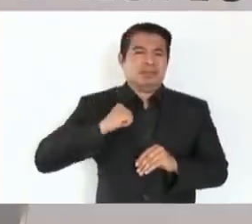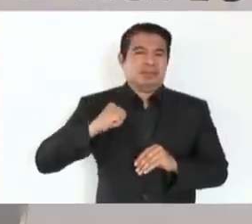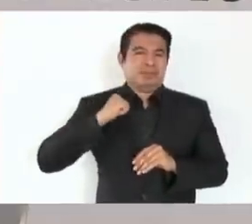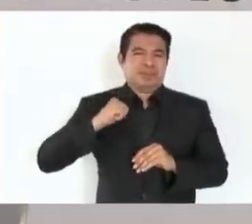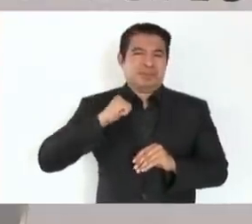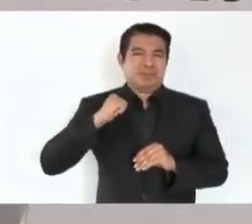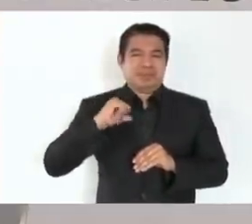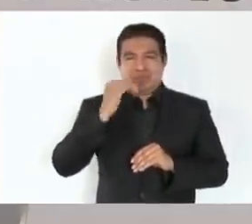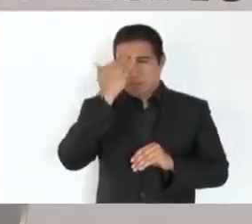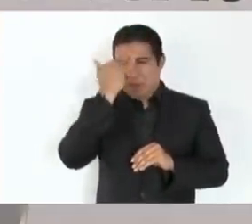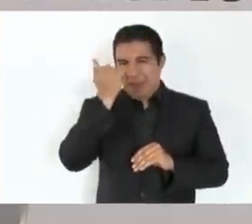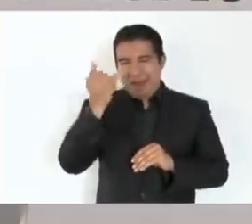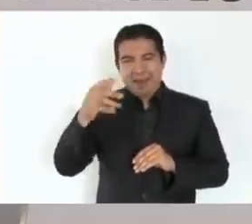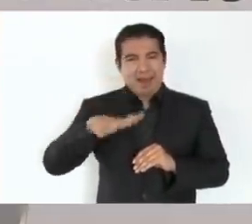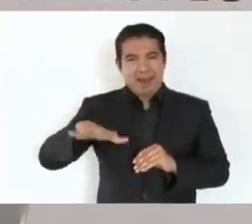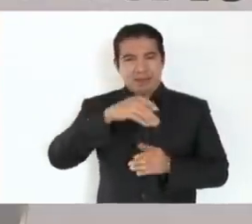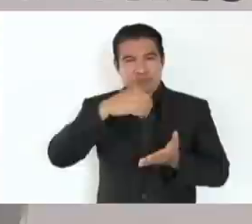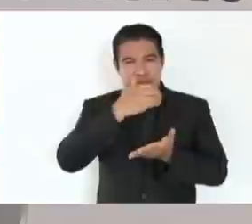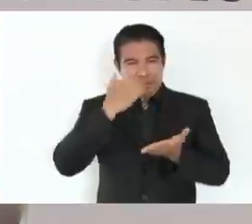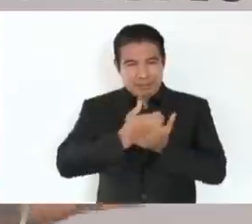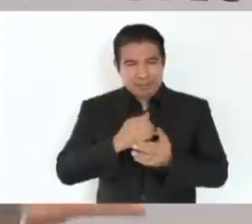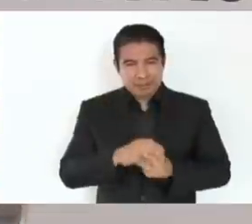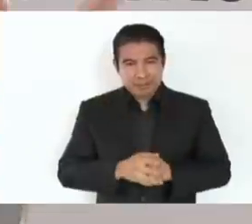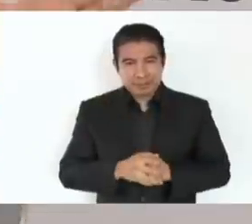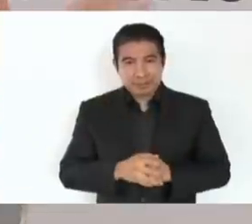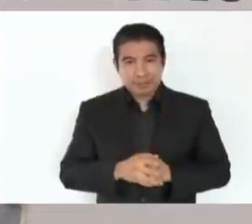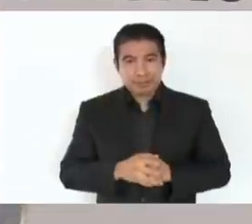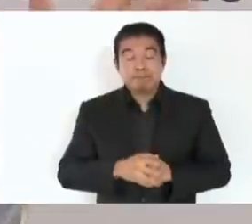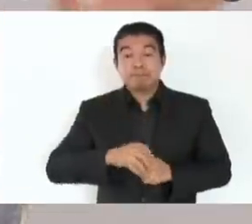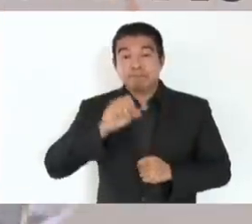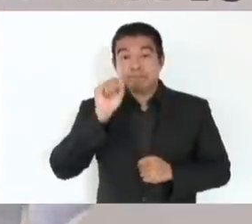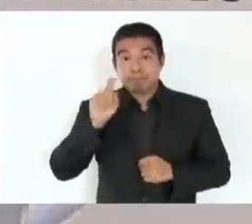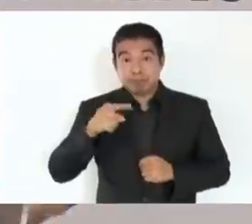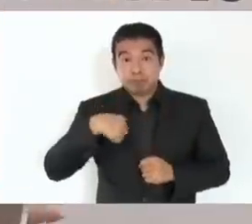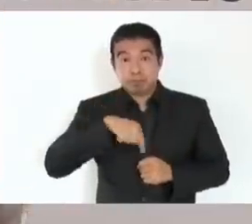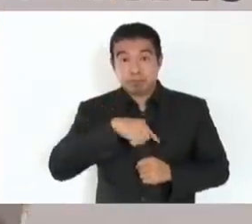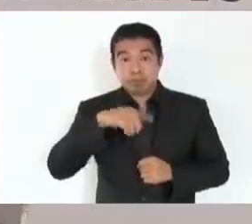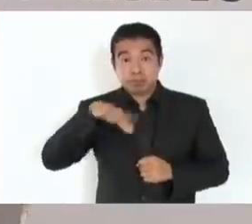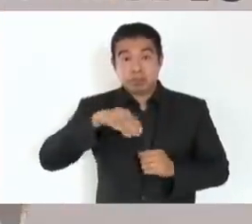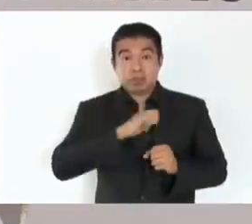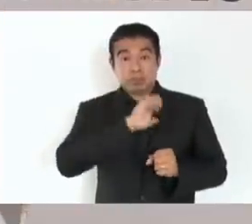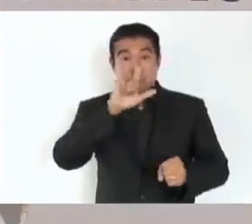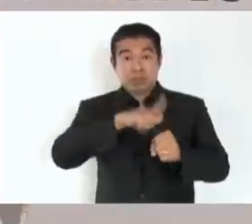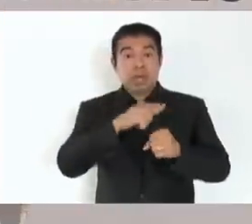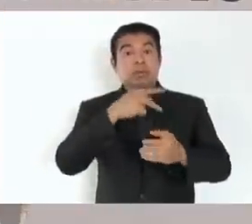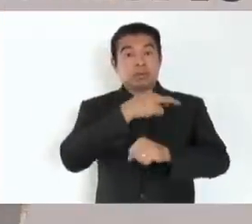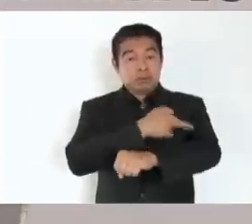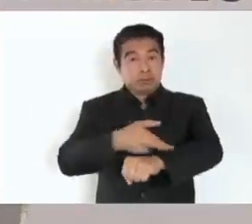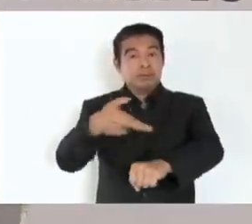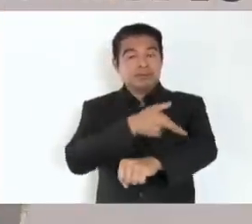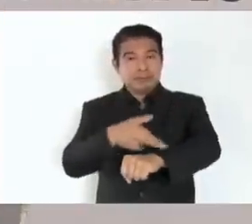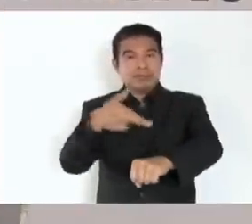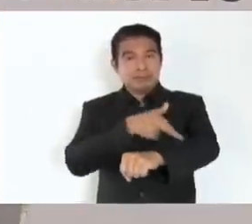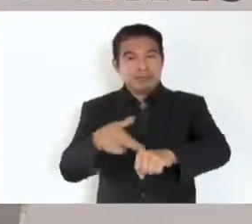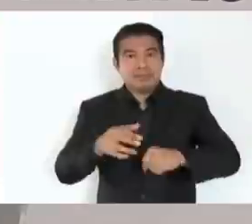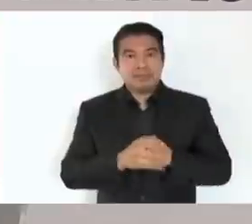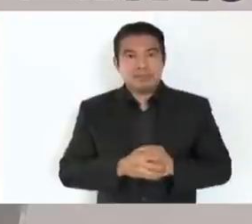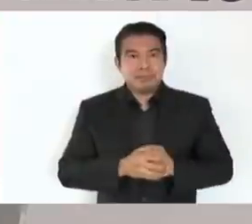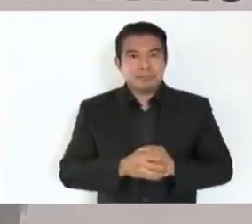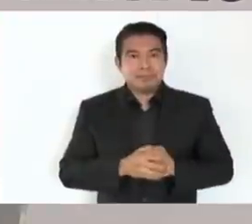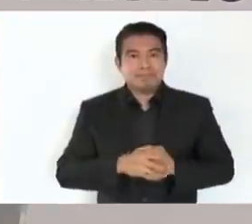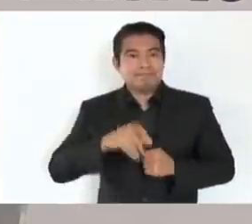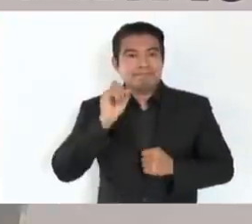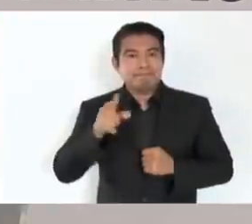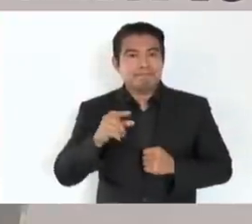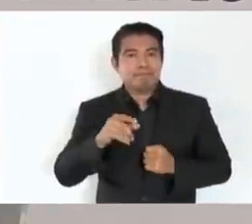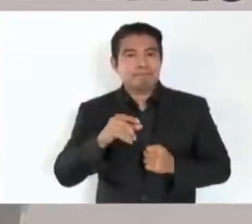mayas. Y para eso va a haber un programa especial para las